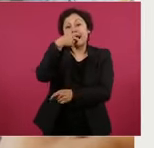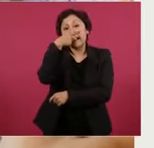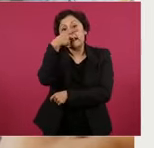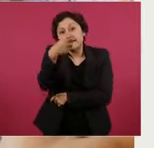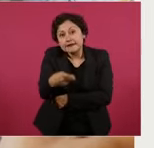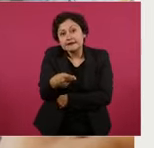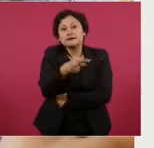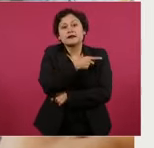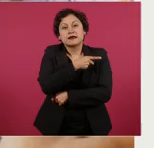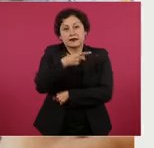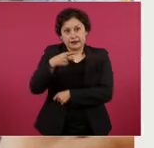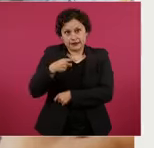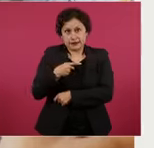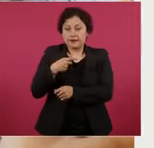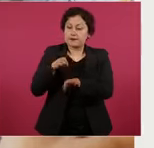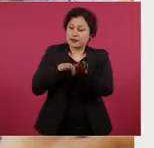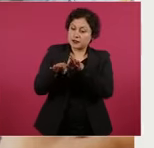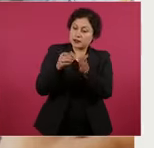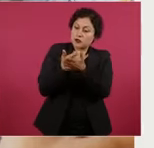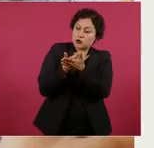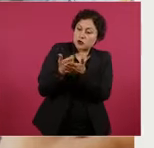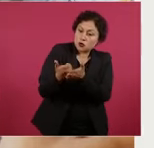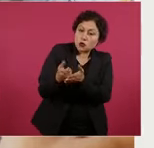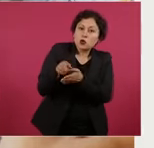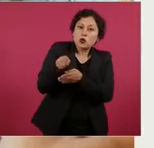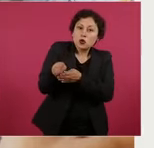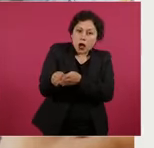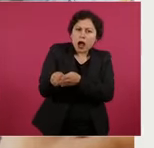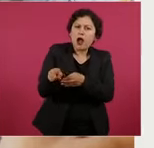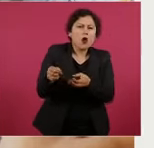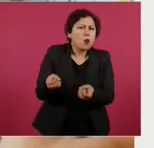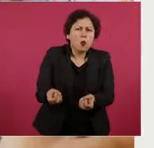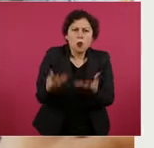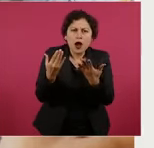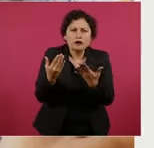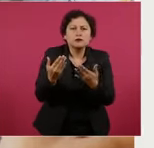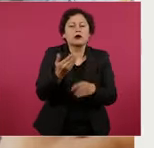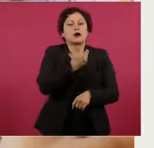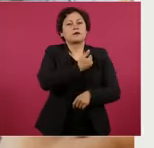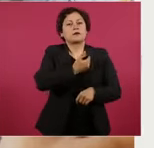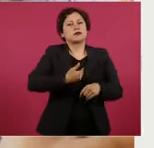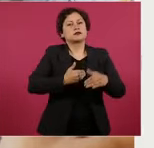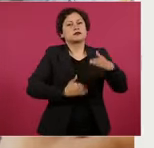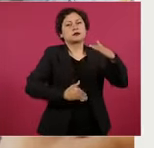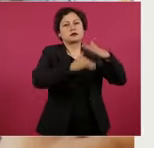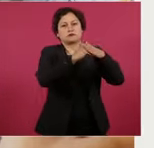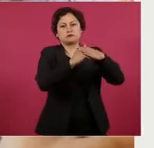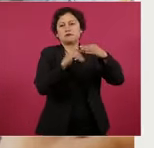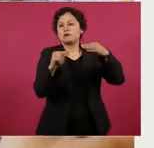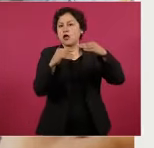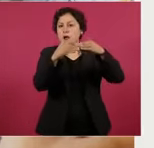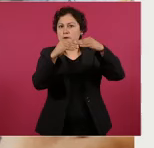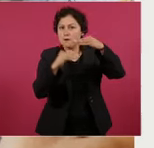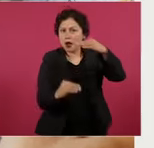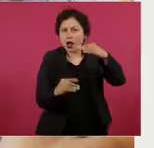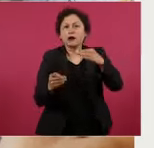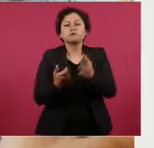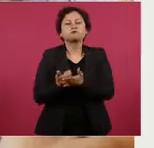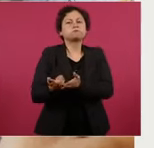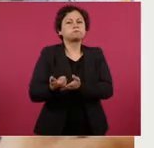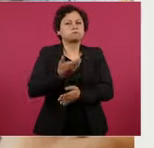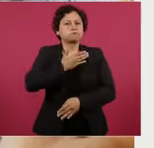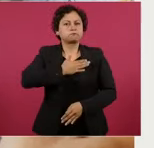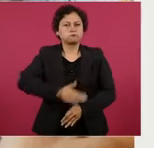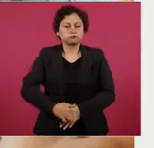es la remuneración del presidente. Nadie del Poder Judicial puede ganar más que el presidente. Se